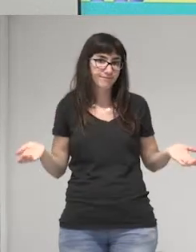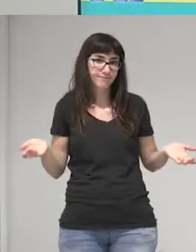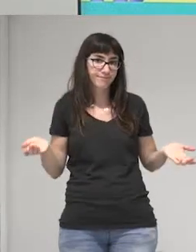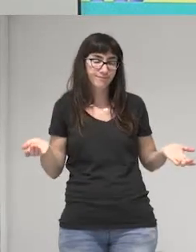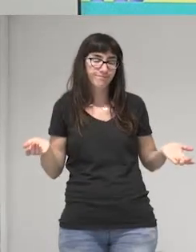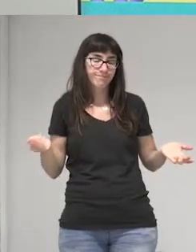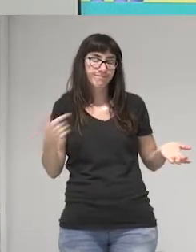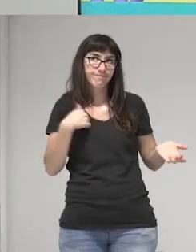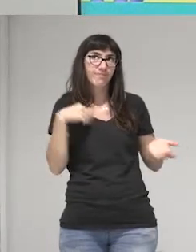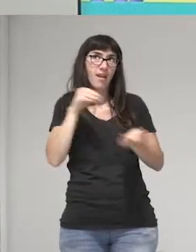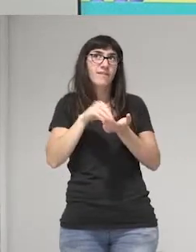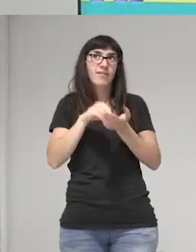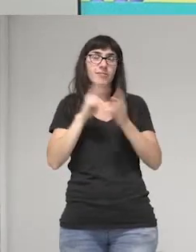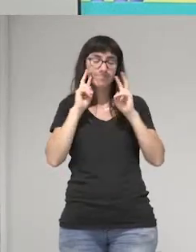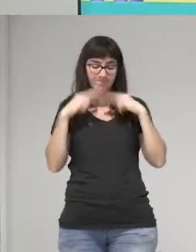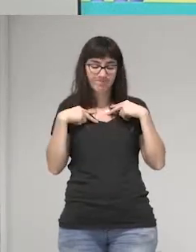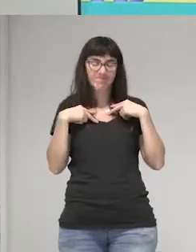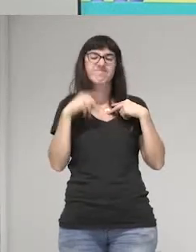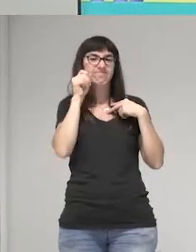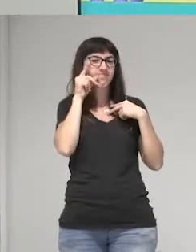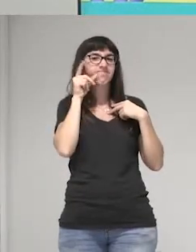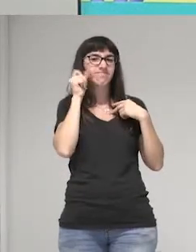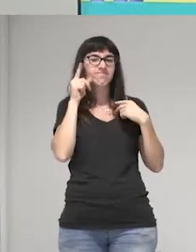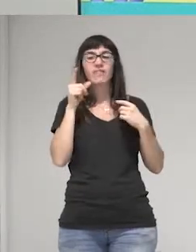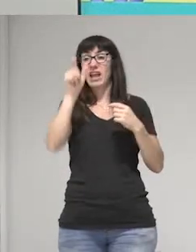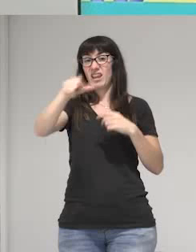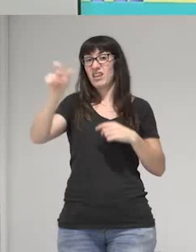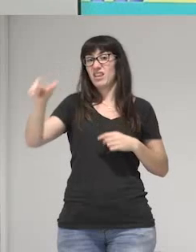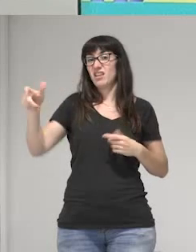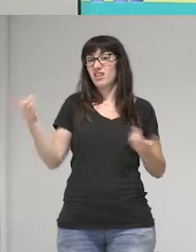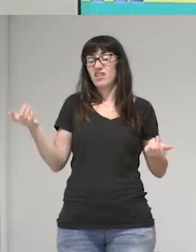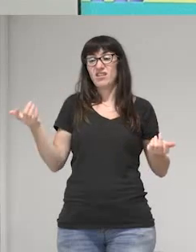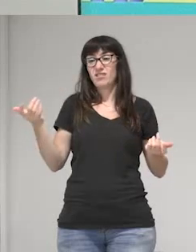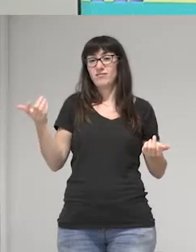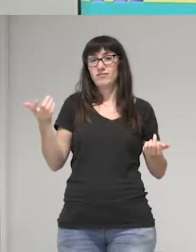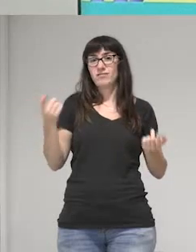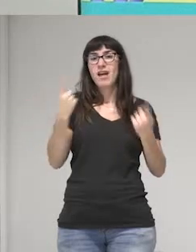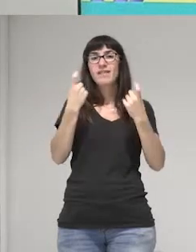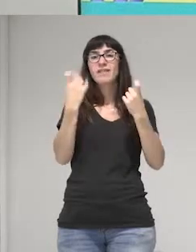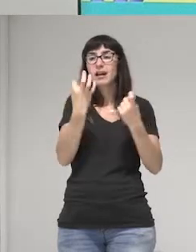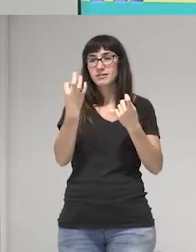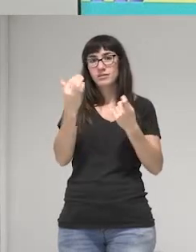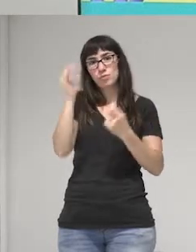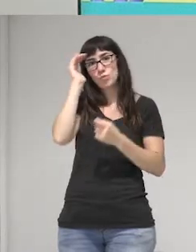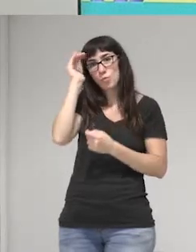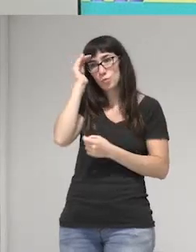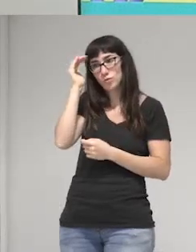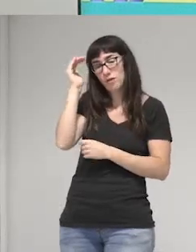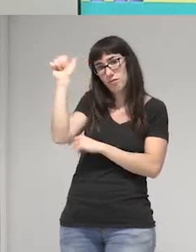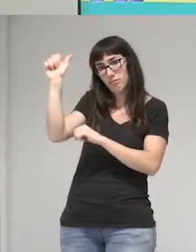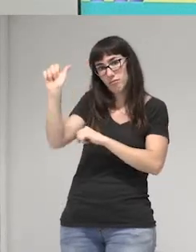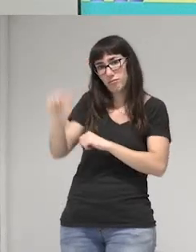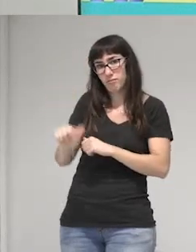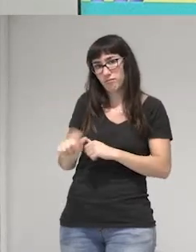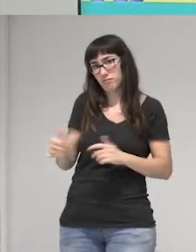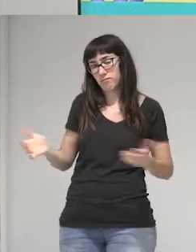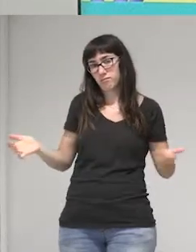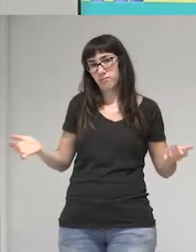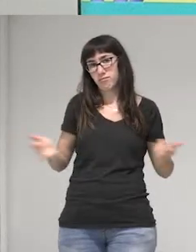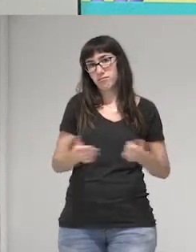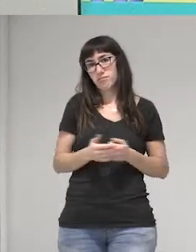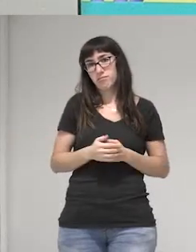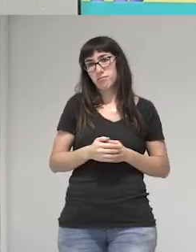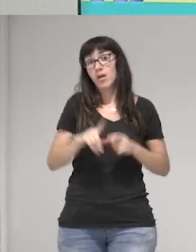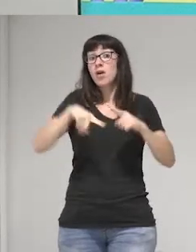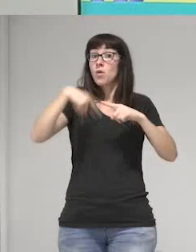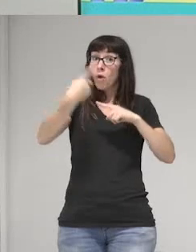a veces me doy cuenta que la gente lo que necesita es ser escuchada. Si luego